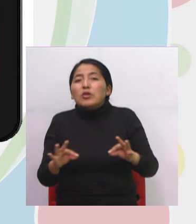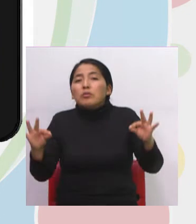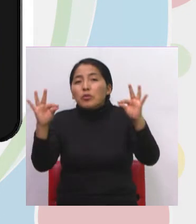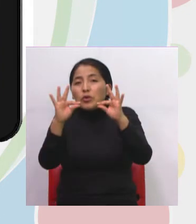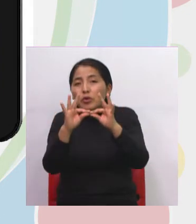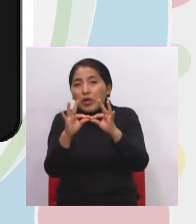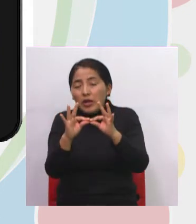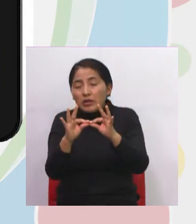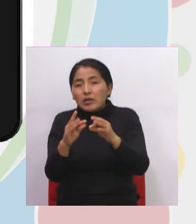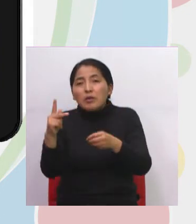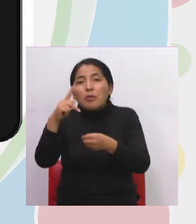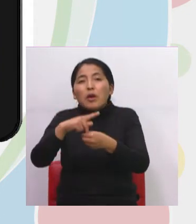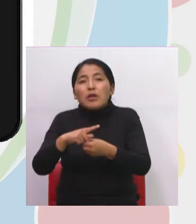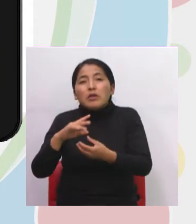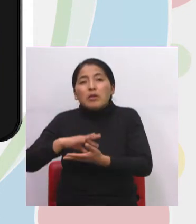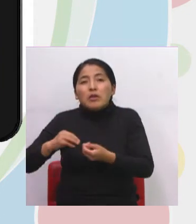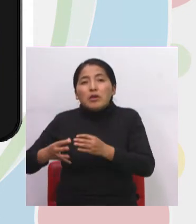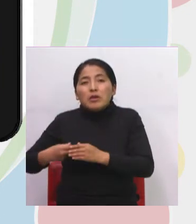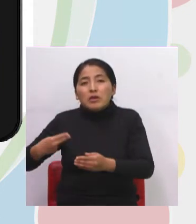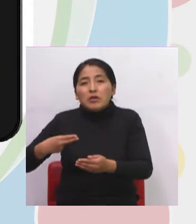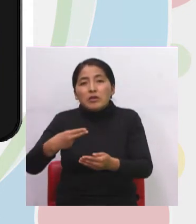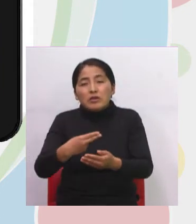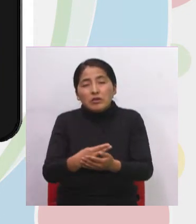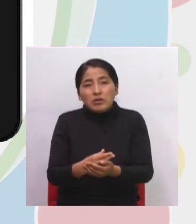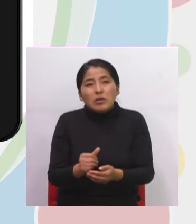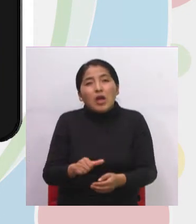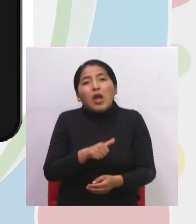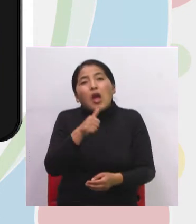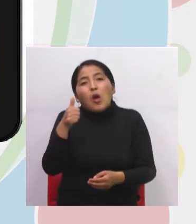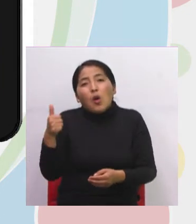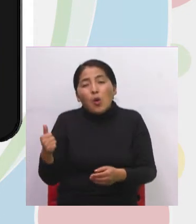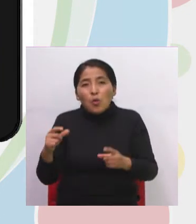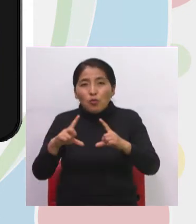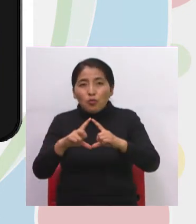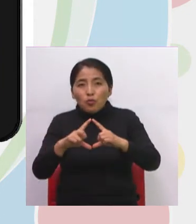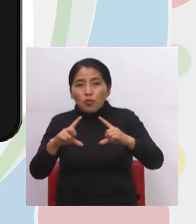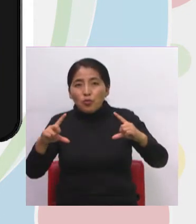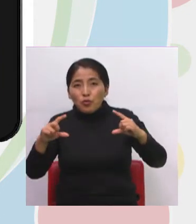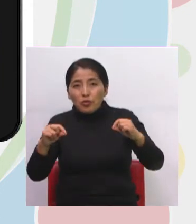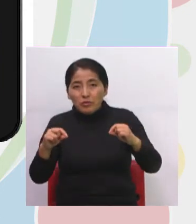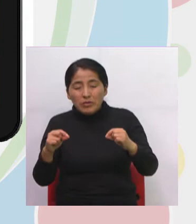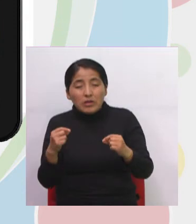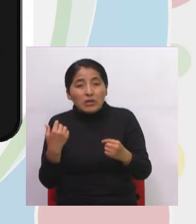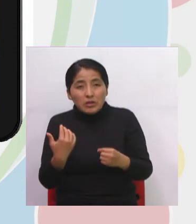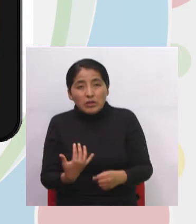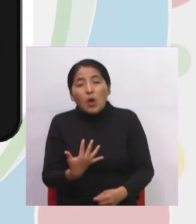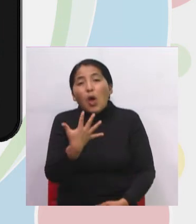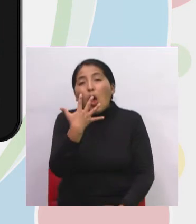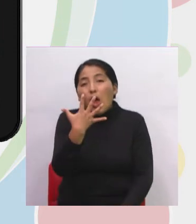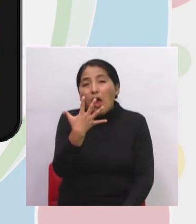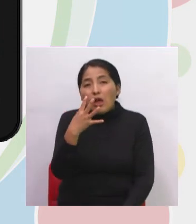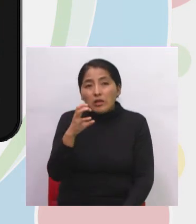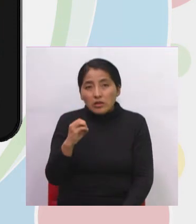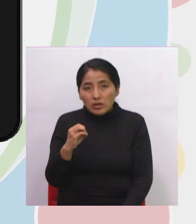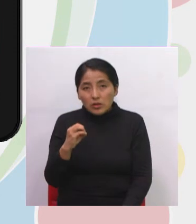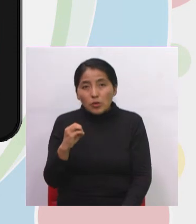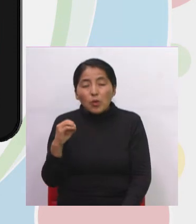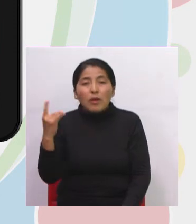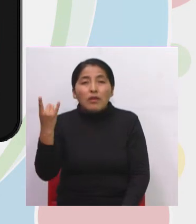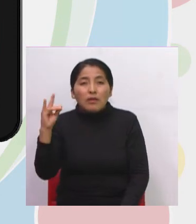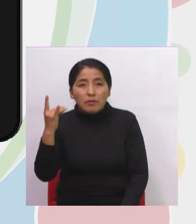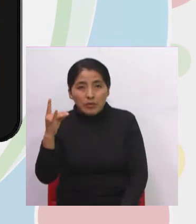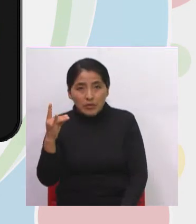nuestro país. Pasamos a los billetes de cortes de 50, donde también tenemos